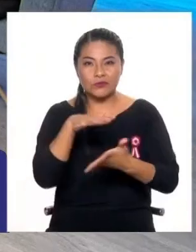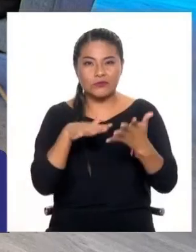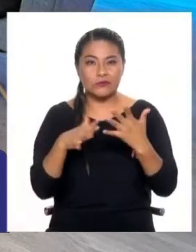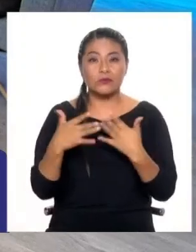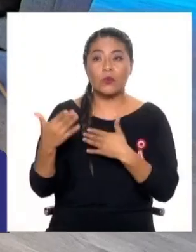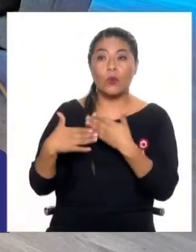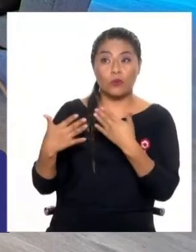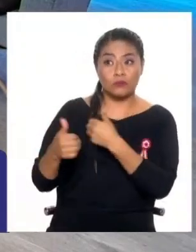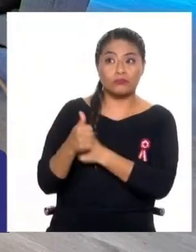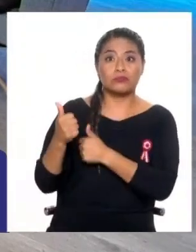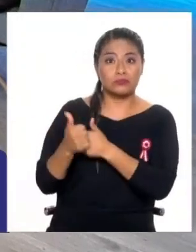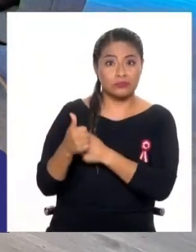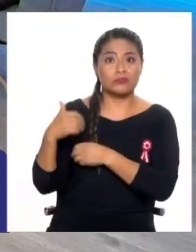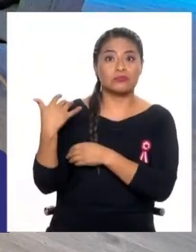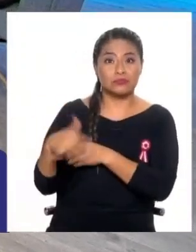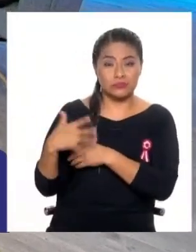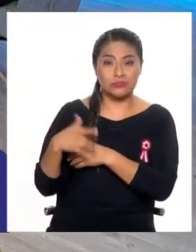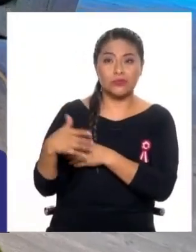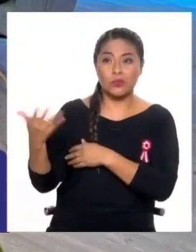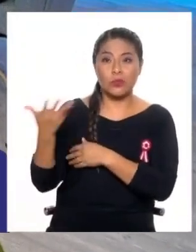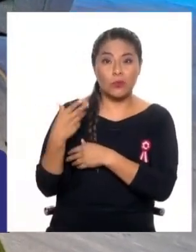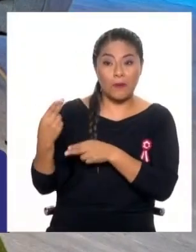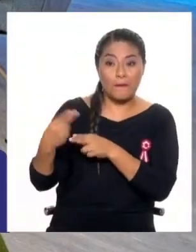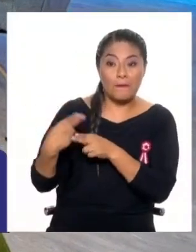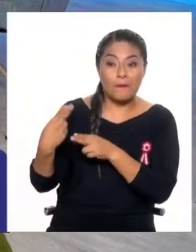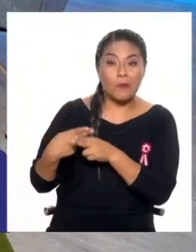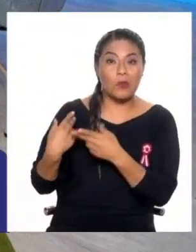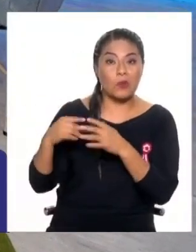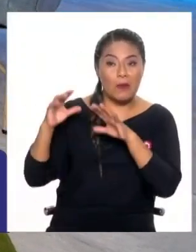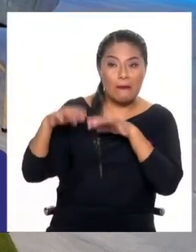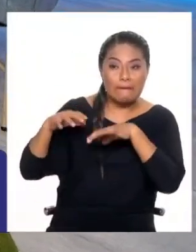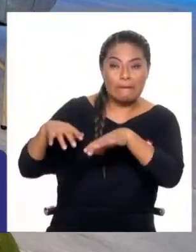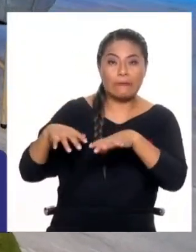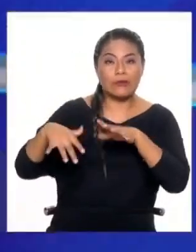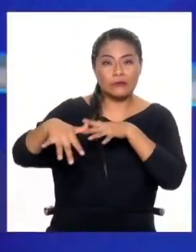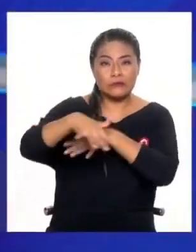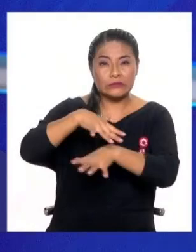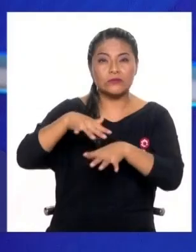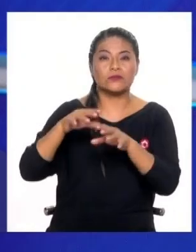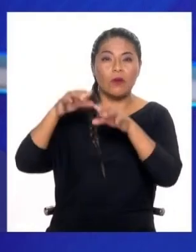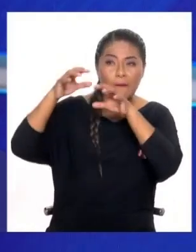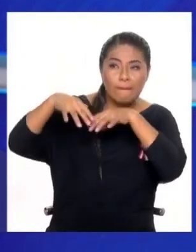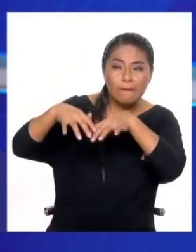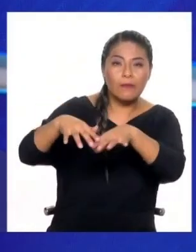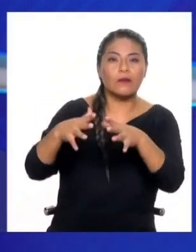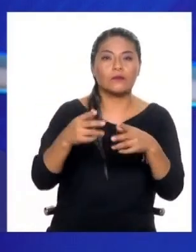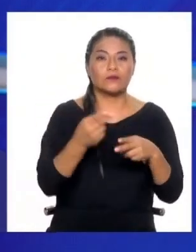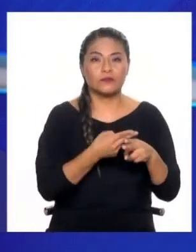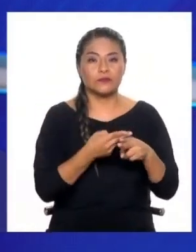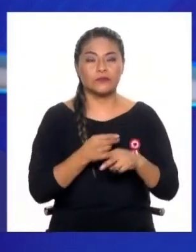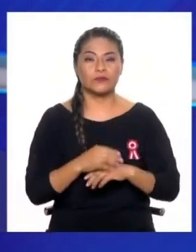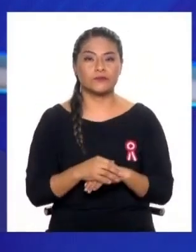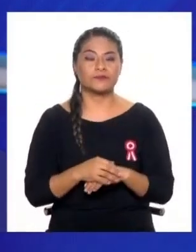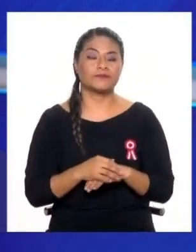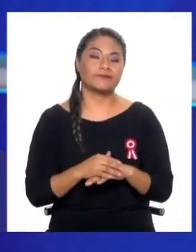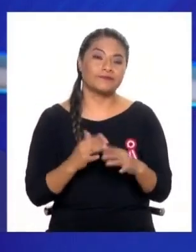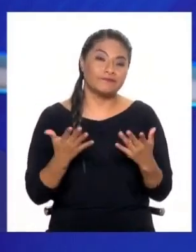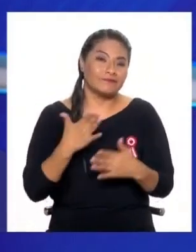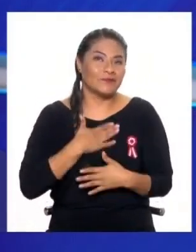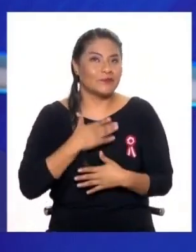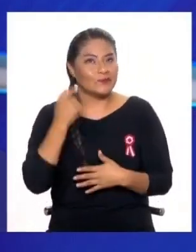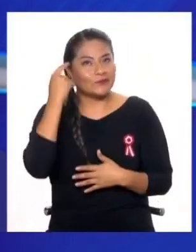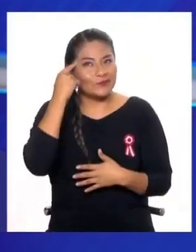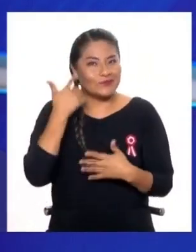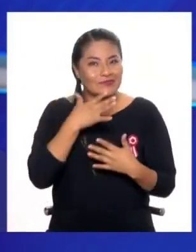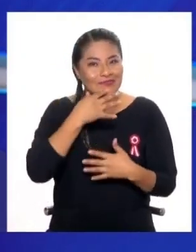situaciones de riesgo como las que ya vamos a enfrentar prontamente. Sí, sí, sí, seguro. Mira, lo que voy a decir va a parecer quizás un poco descabellado,